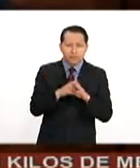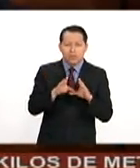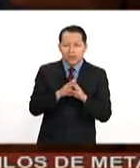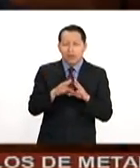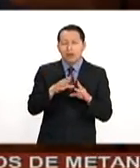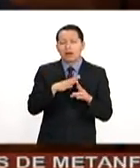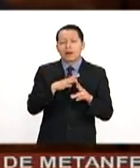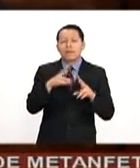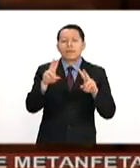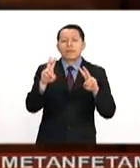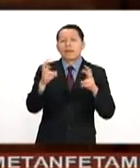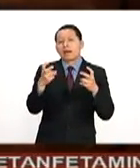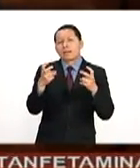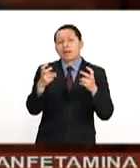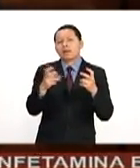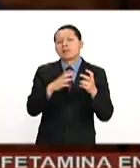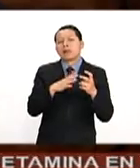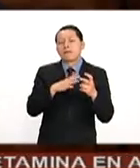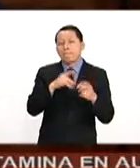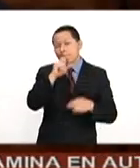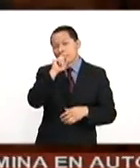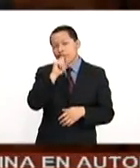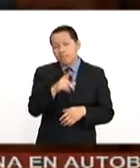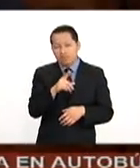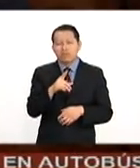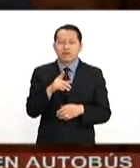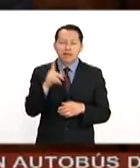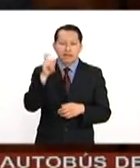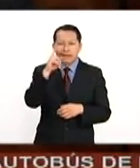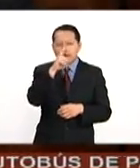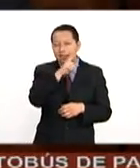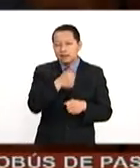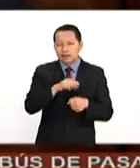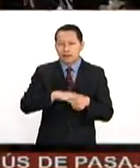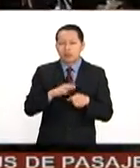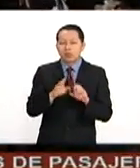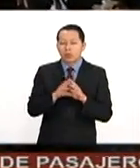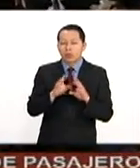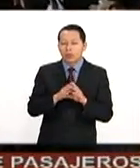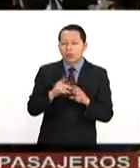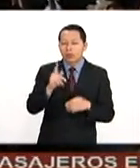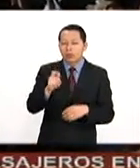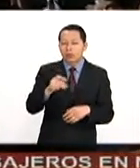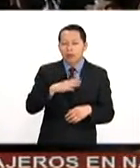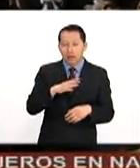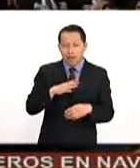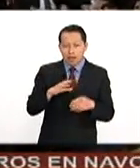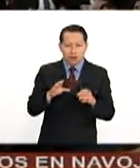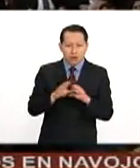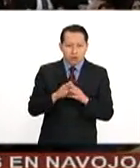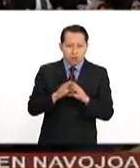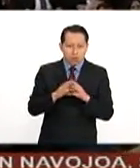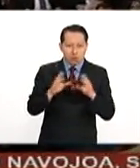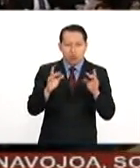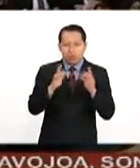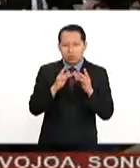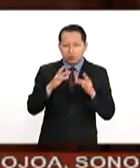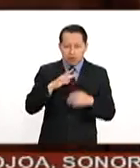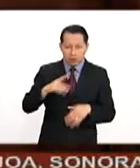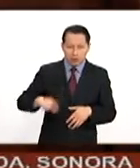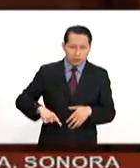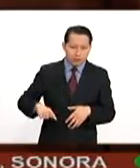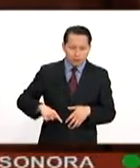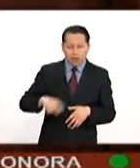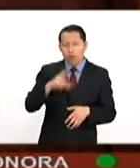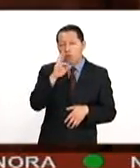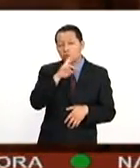temas que son incómodos a su administración, particularmente en lo que se refiere a los contactos entre funcionarios del gobierno